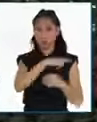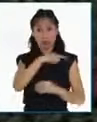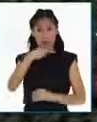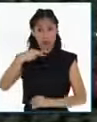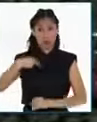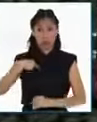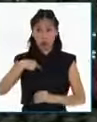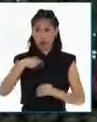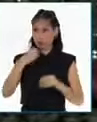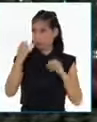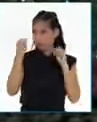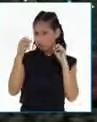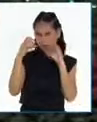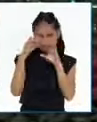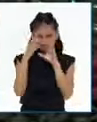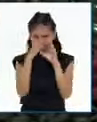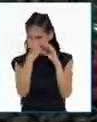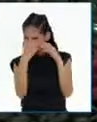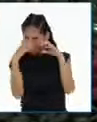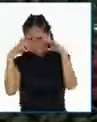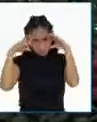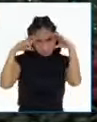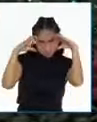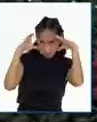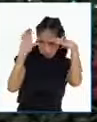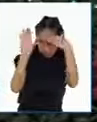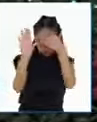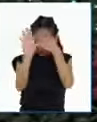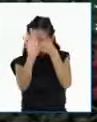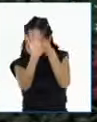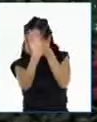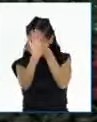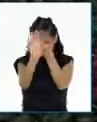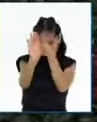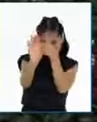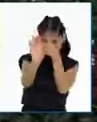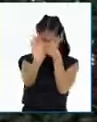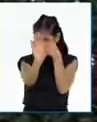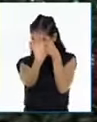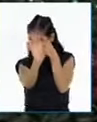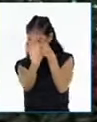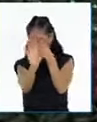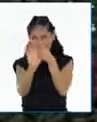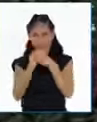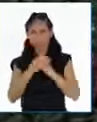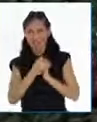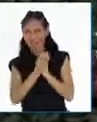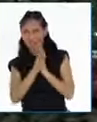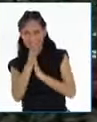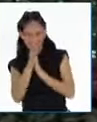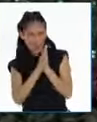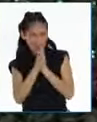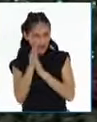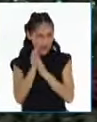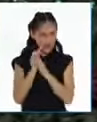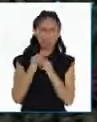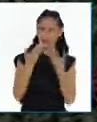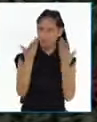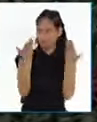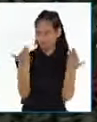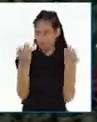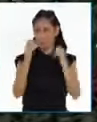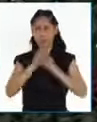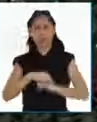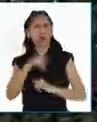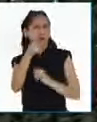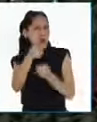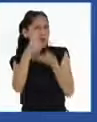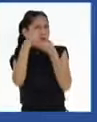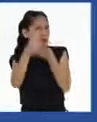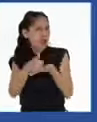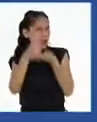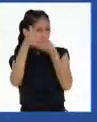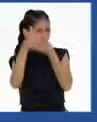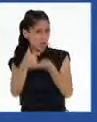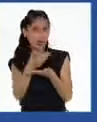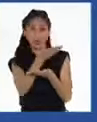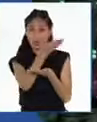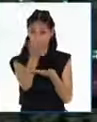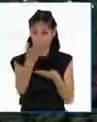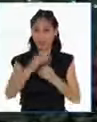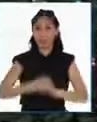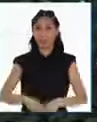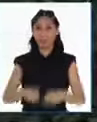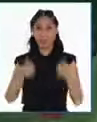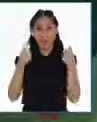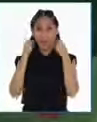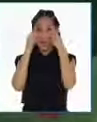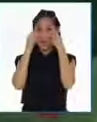¡Guau! ¡Hola, Decau! Decau los convertirá en detectives y los ayudará a resolver los retos desde el día de hoy. ¡Guau!